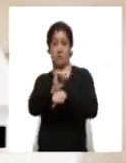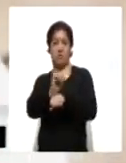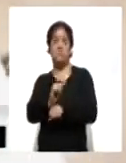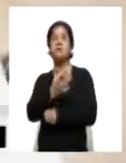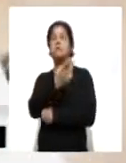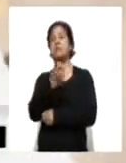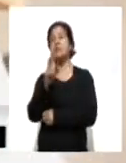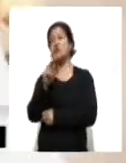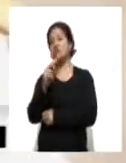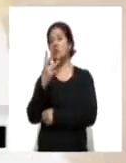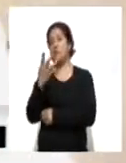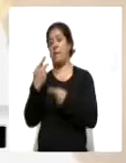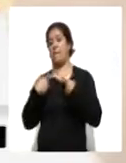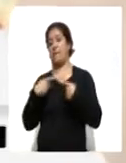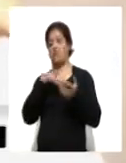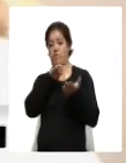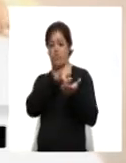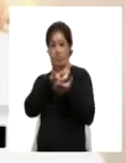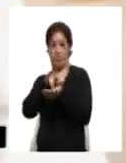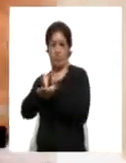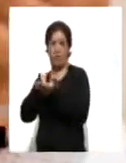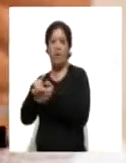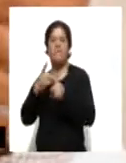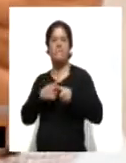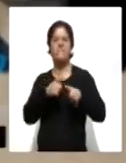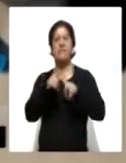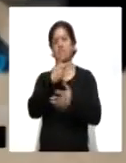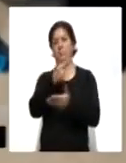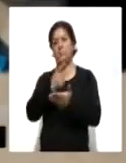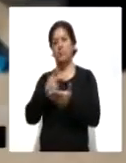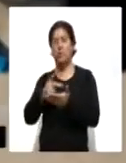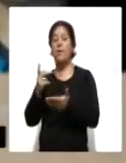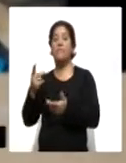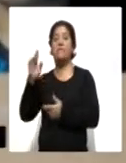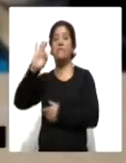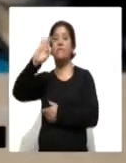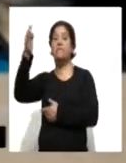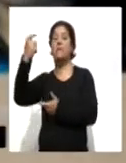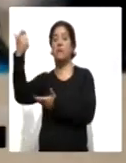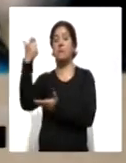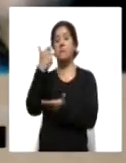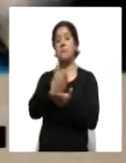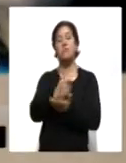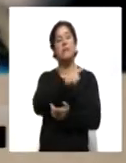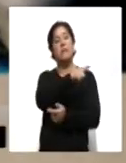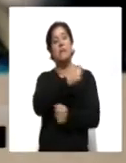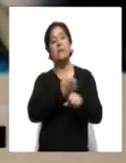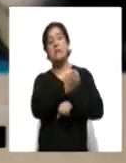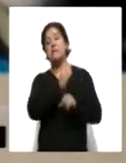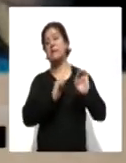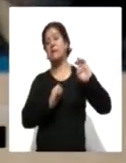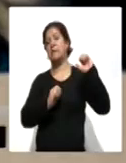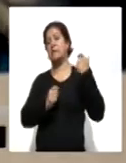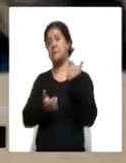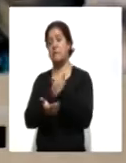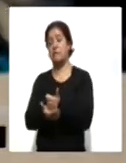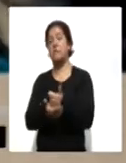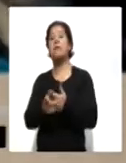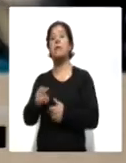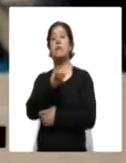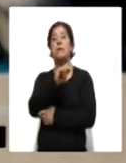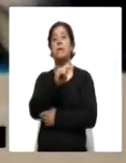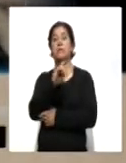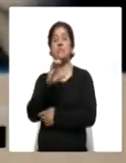384 creadores a través de diferentes programas con aportación federal y estatal. Ante la pandemia de COVID-19, el ITC